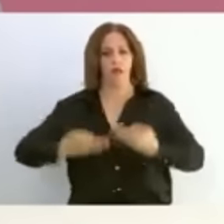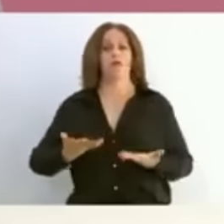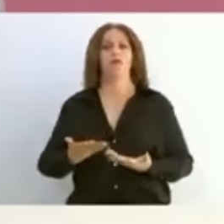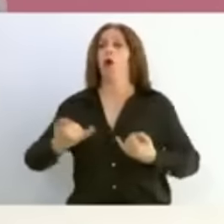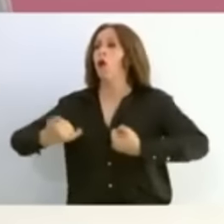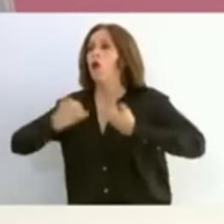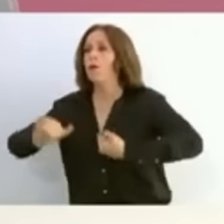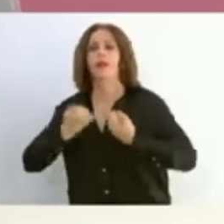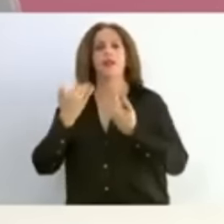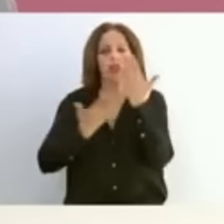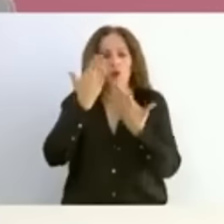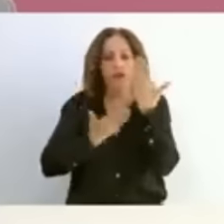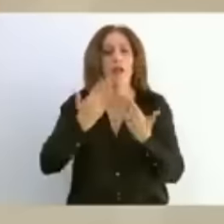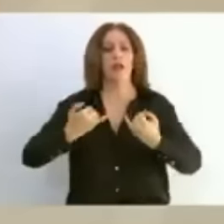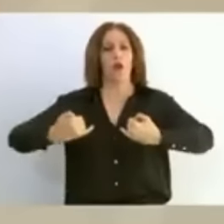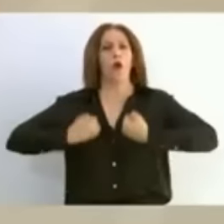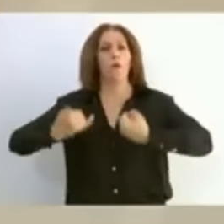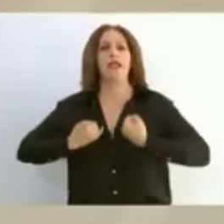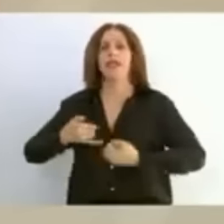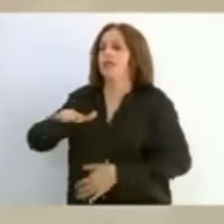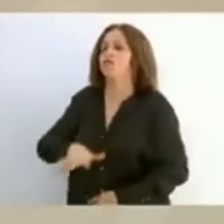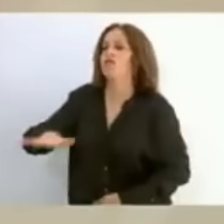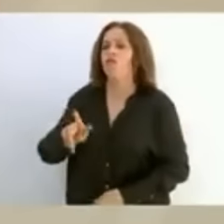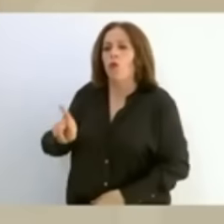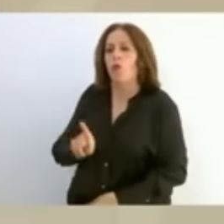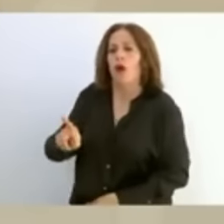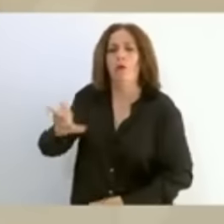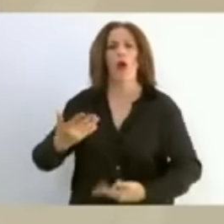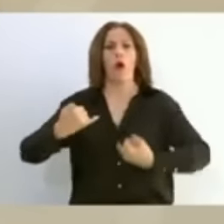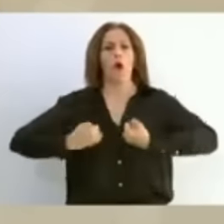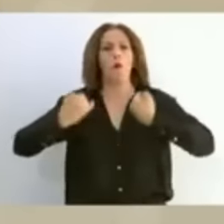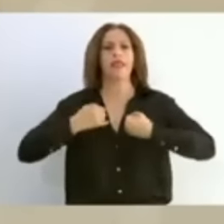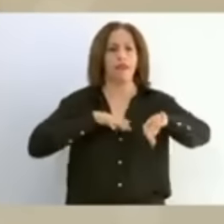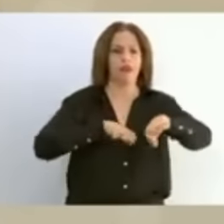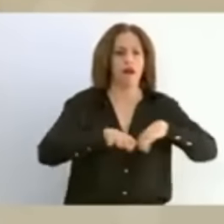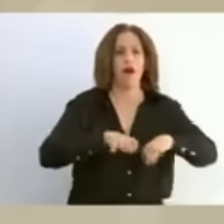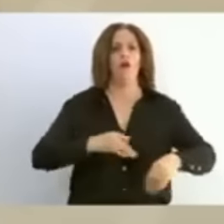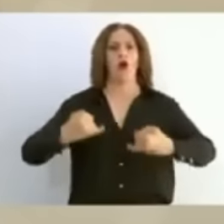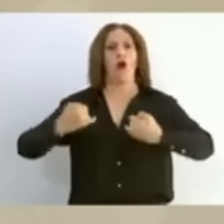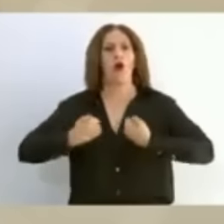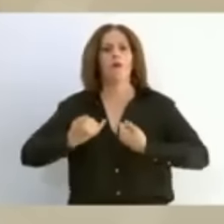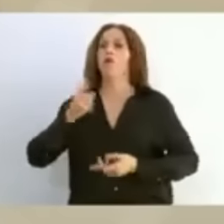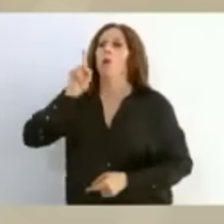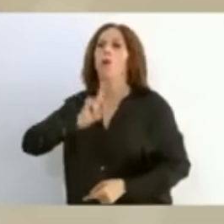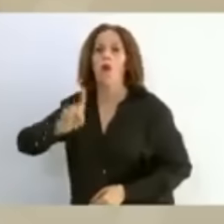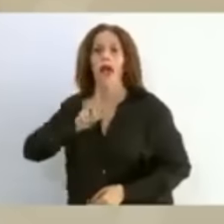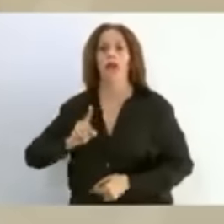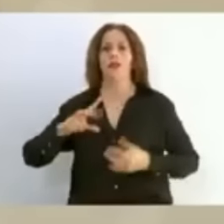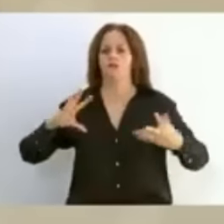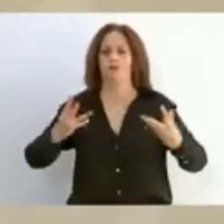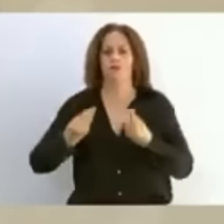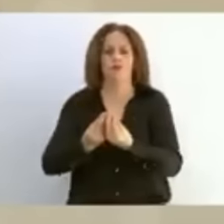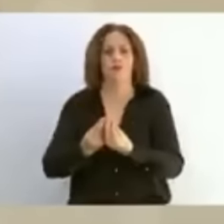y campesinos, jóvenes trabajadores, jóvenes mujeres y jóvenes en general, que pusieron el cuerpo y la